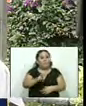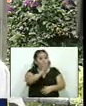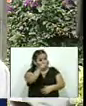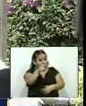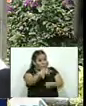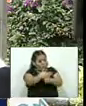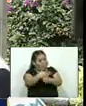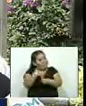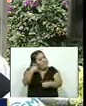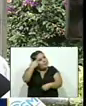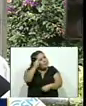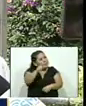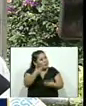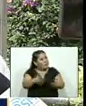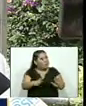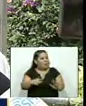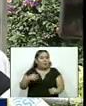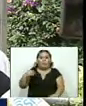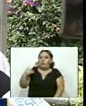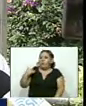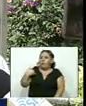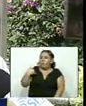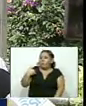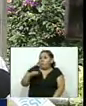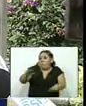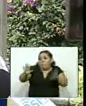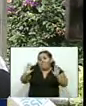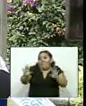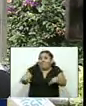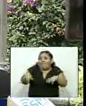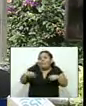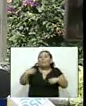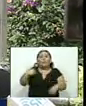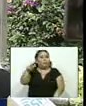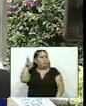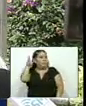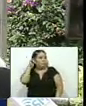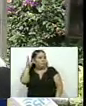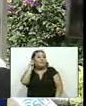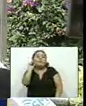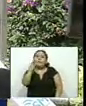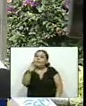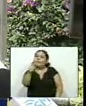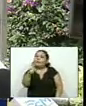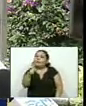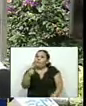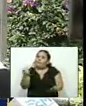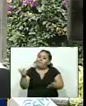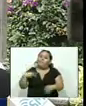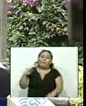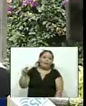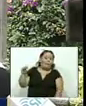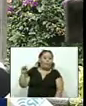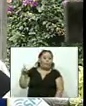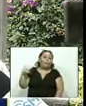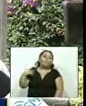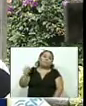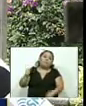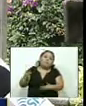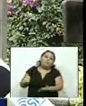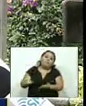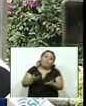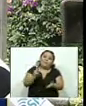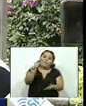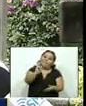lo han hecho, asumo yo? Pues no les ha quedado otra, y yo he escuchado que definitivamente no ha quedado otra más que definitivamente